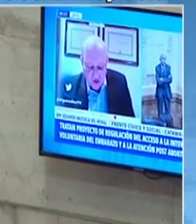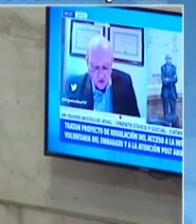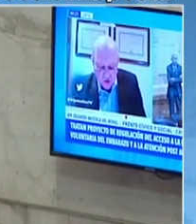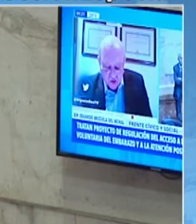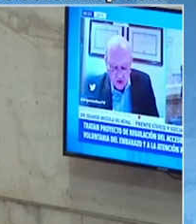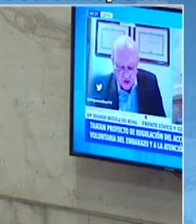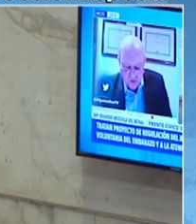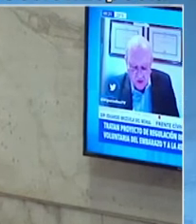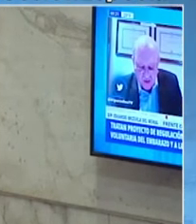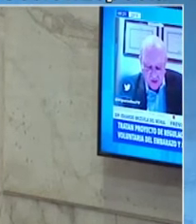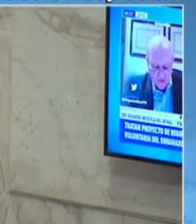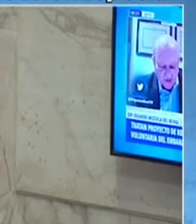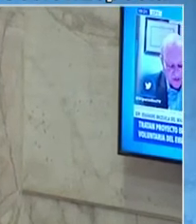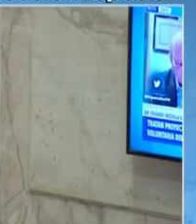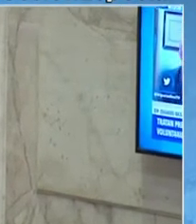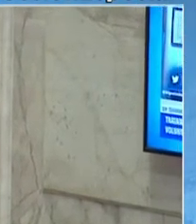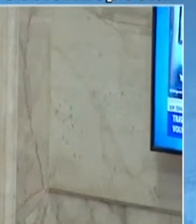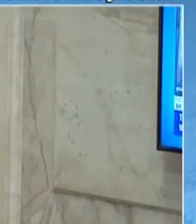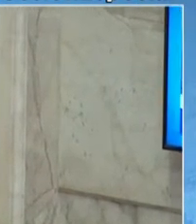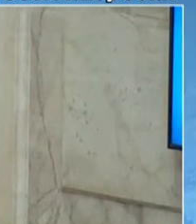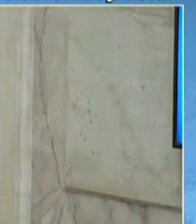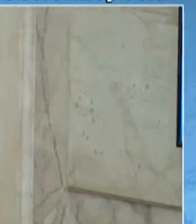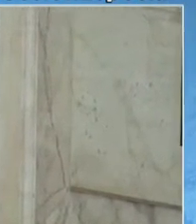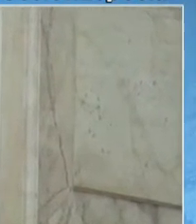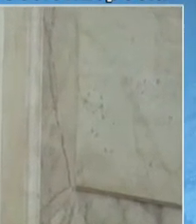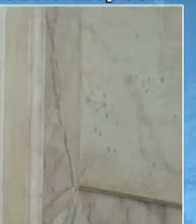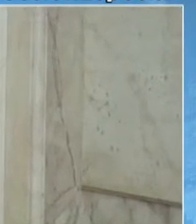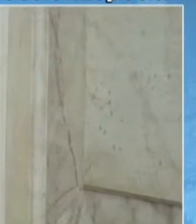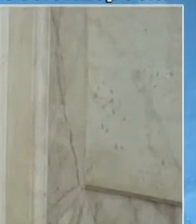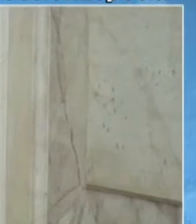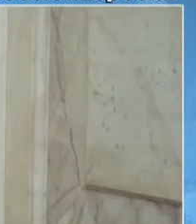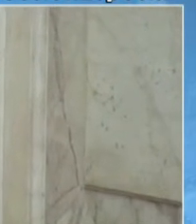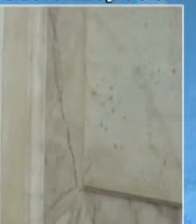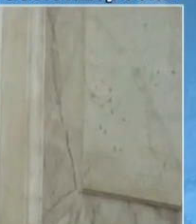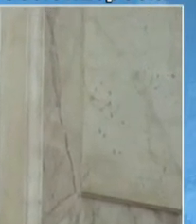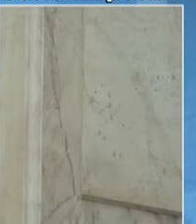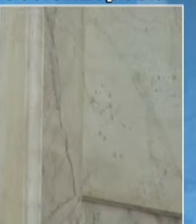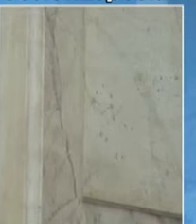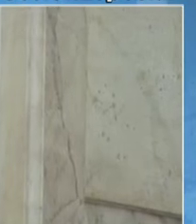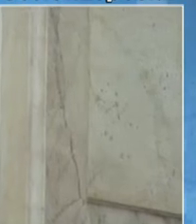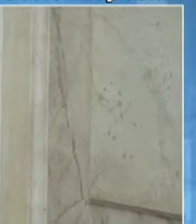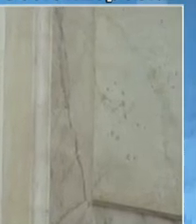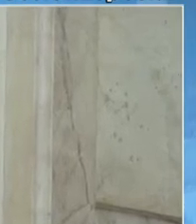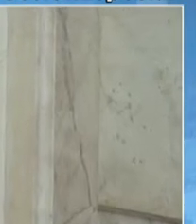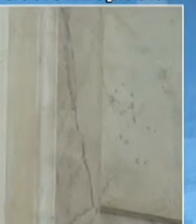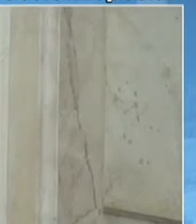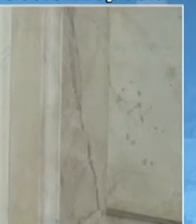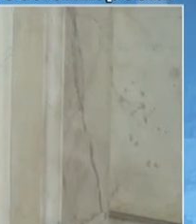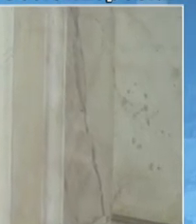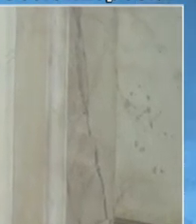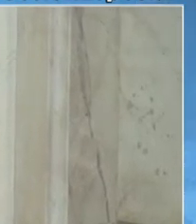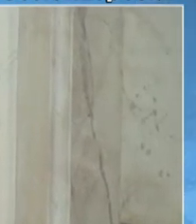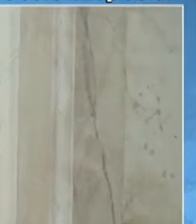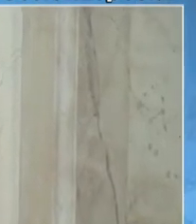solución a la problemática planteada y viola el derecho esencial de todo ser humano, el derecho a la vida. Por lo